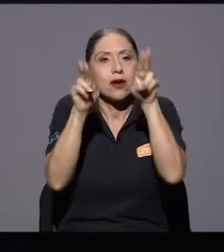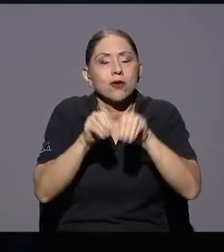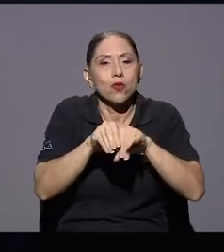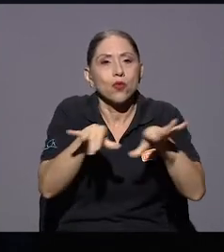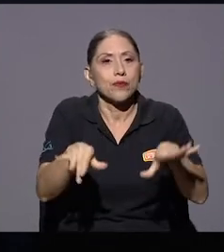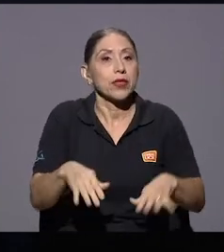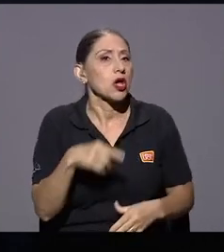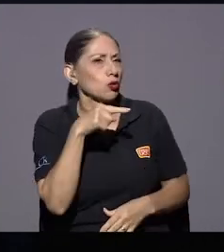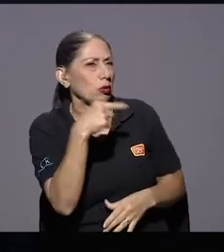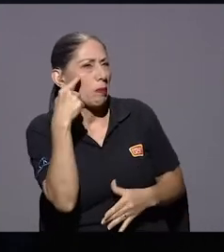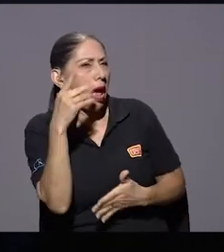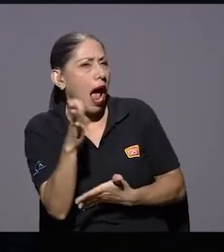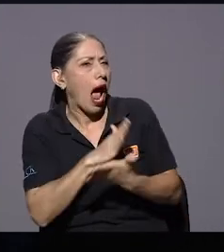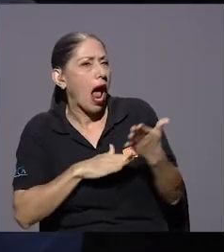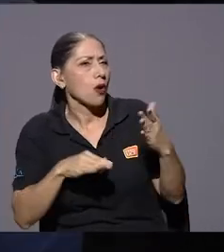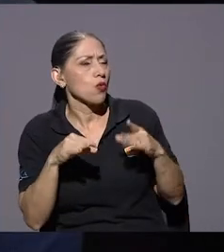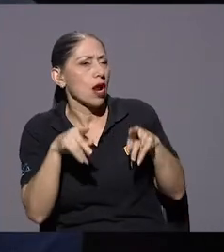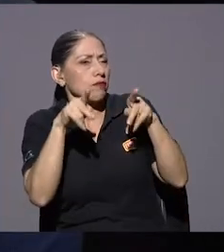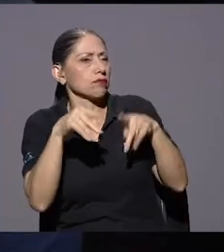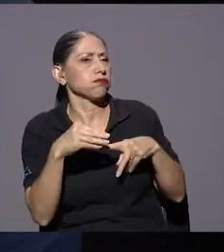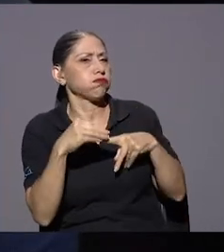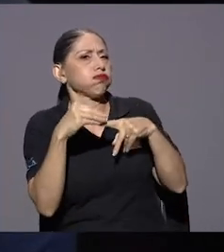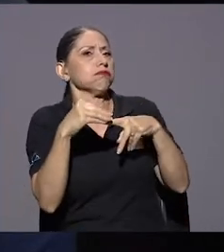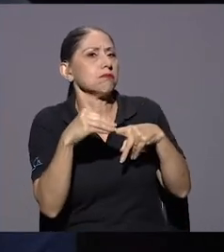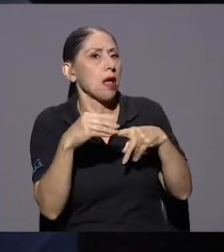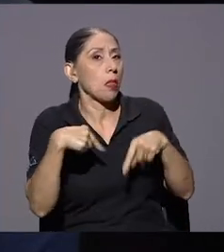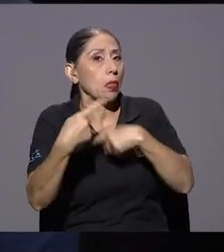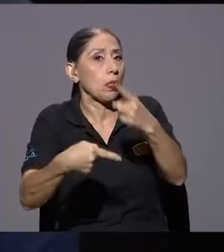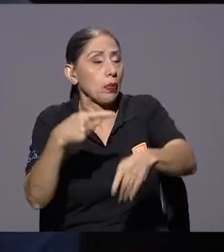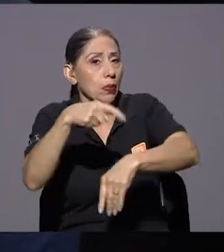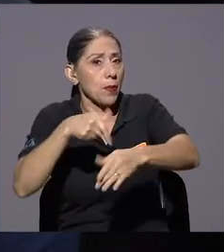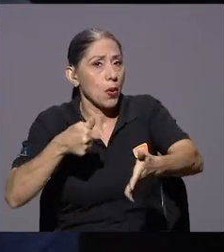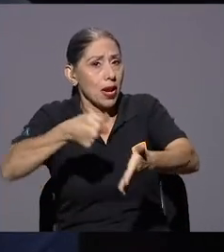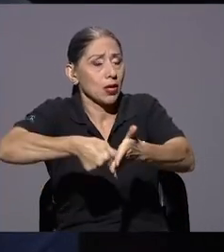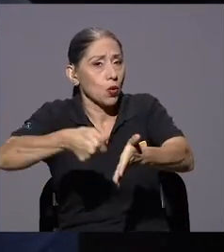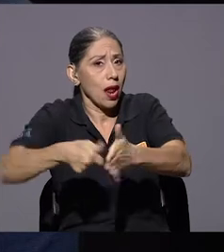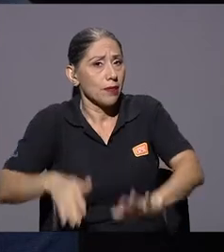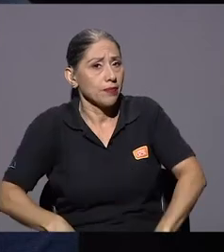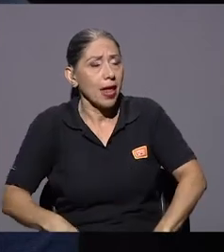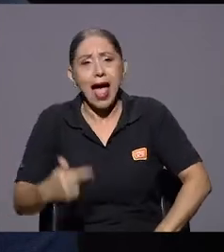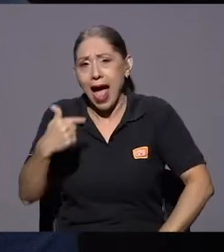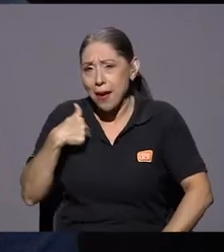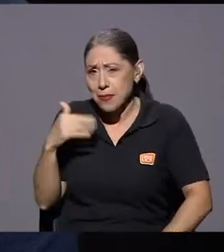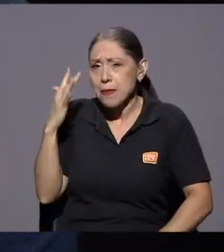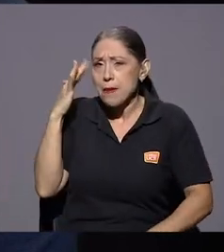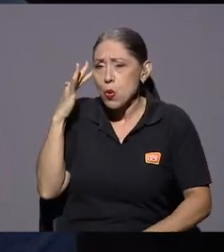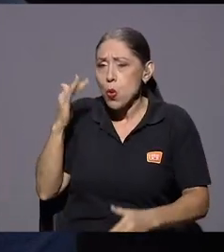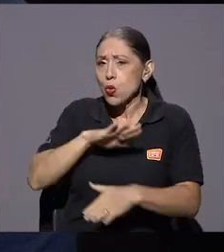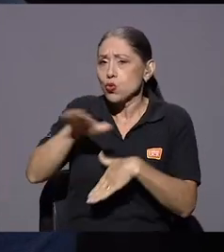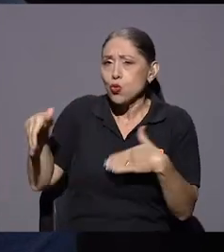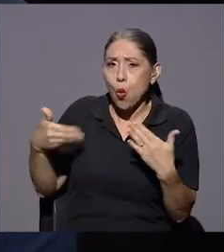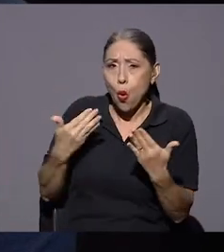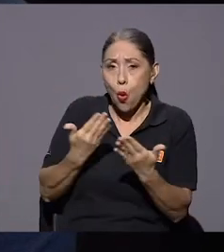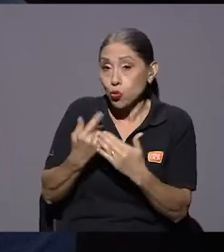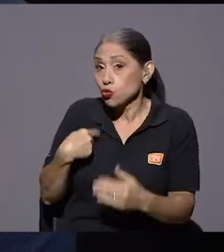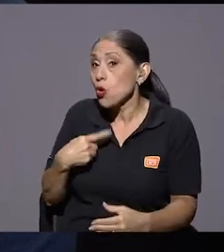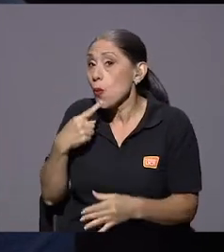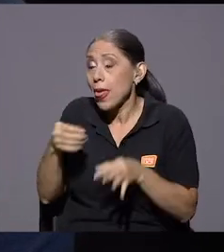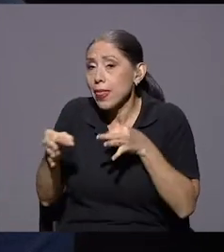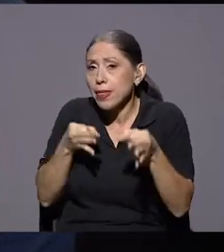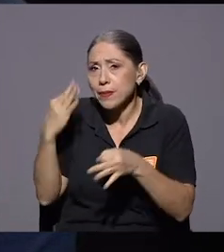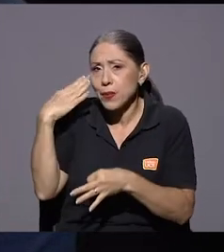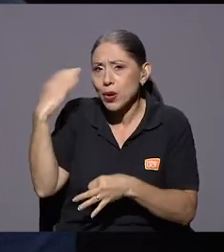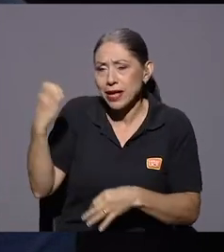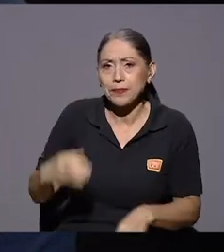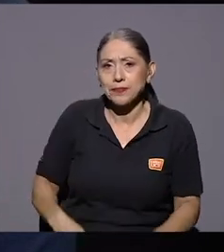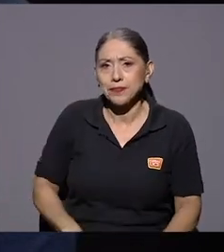escena preelectoral? a mí me preocupan todos o sea y te voy a decir por qué y creo que lo hablábamos un